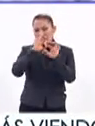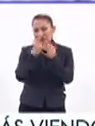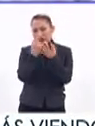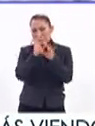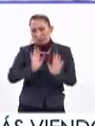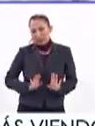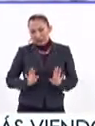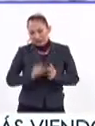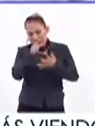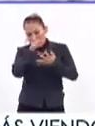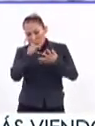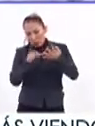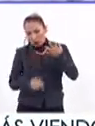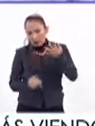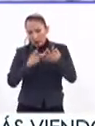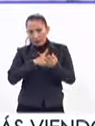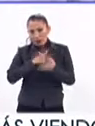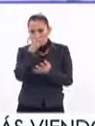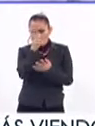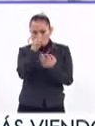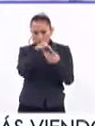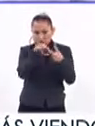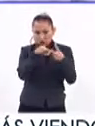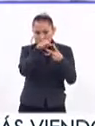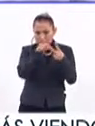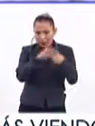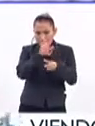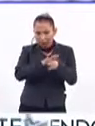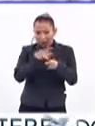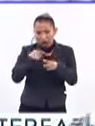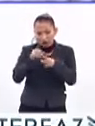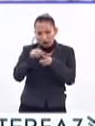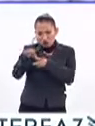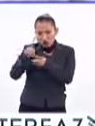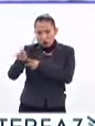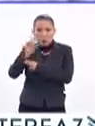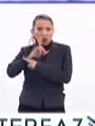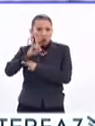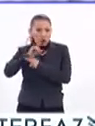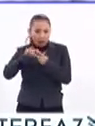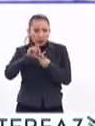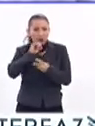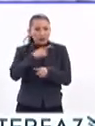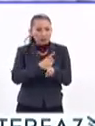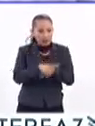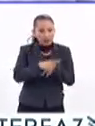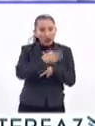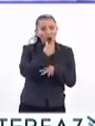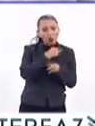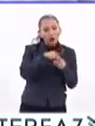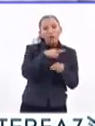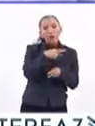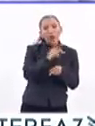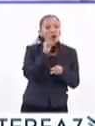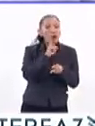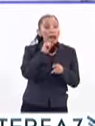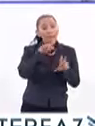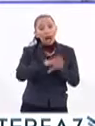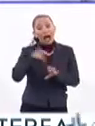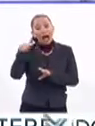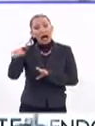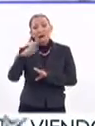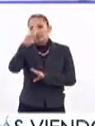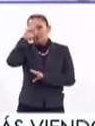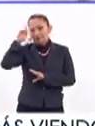En México se manejan, son dos los que más afectan a las mujeres. También afectan a hombres, pero pues es en mujeres en el que se